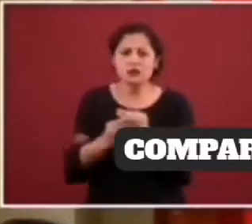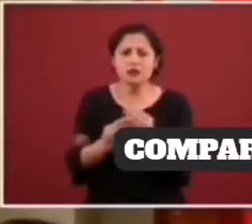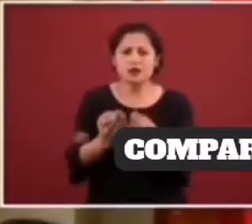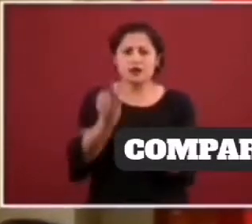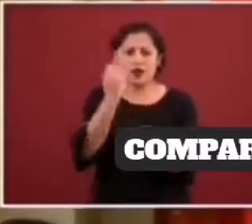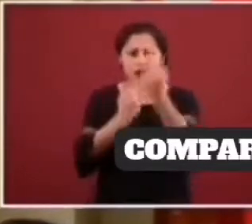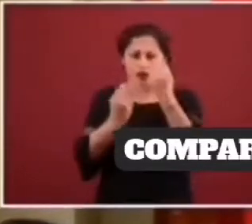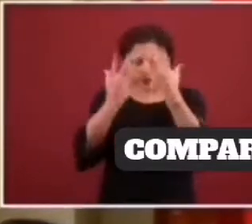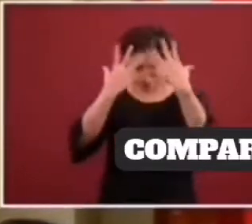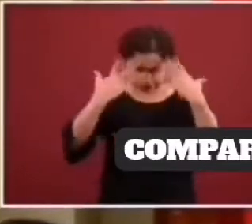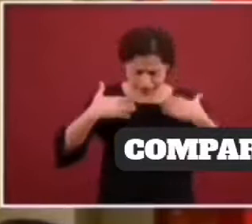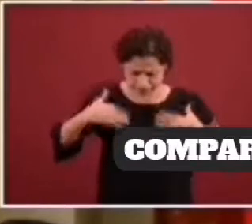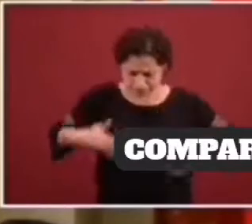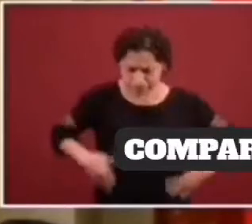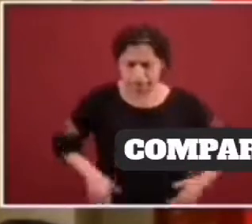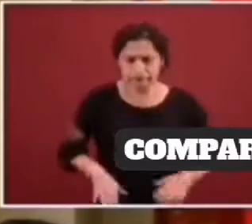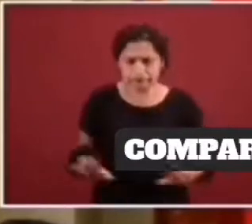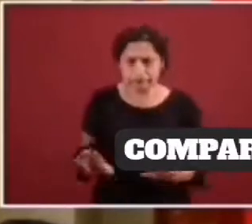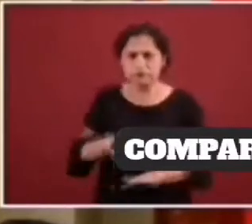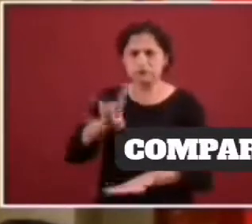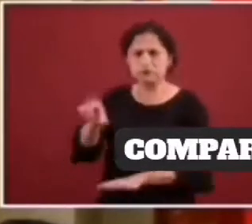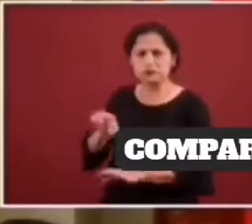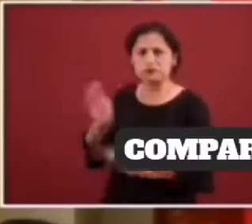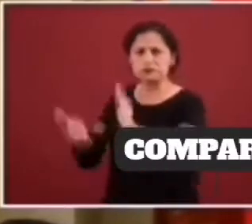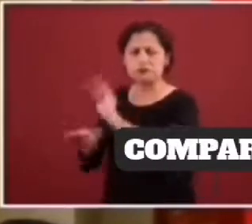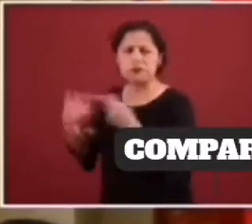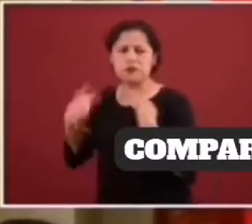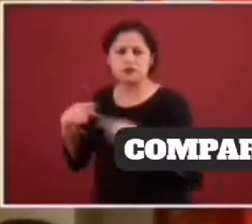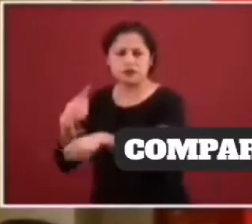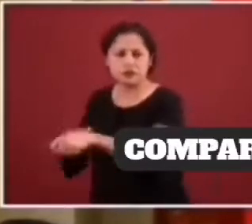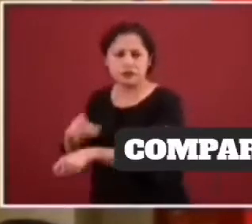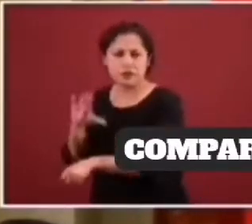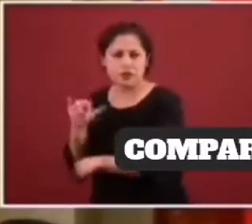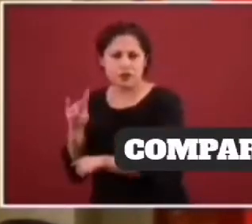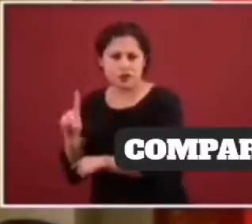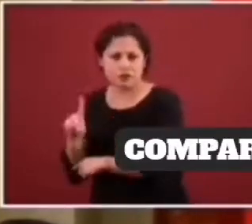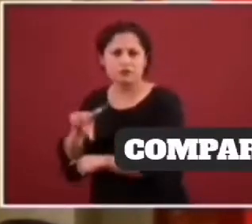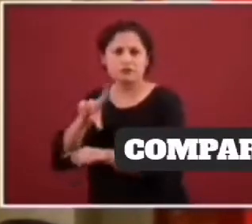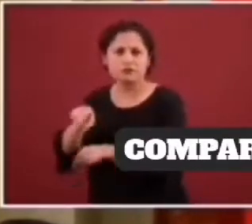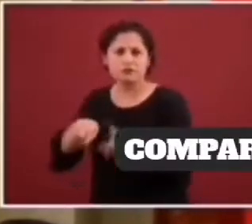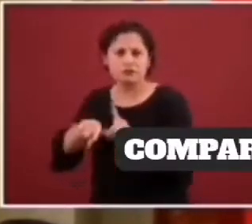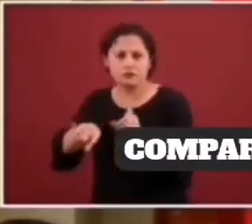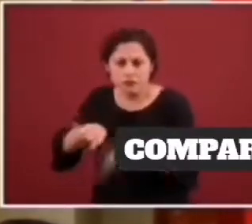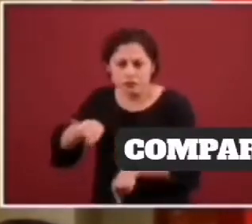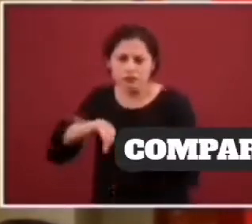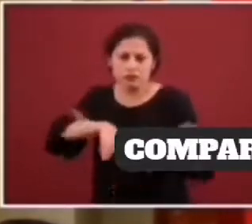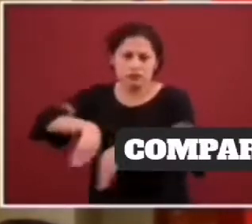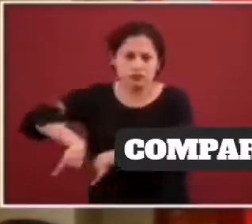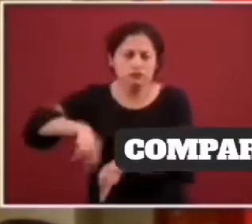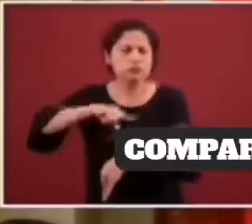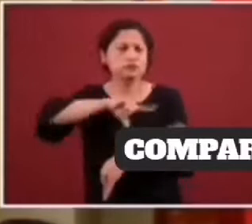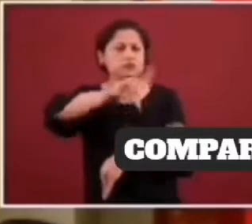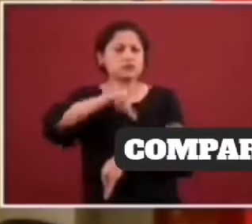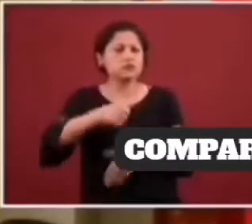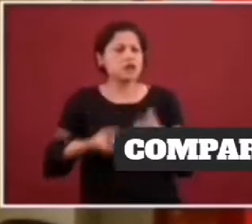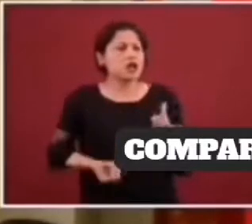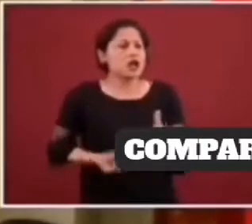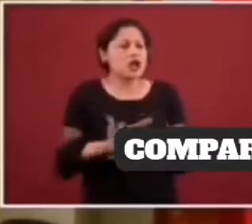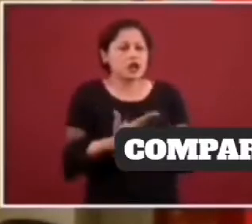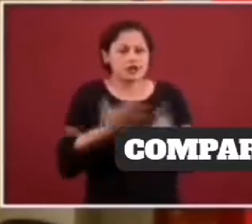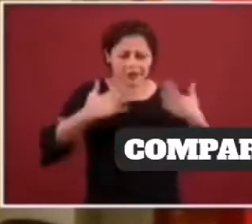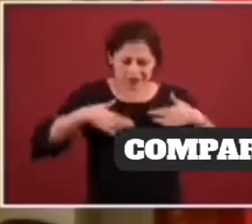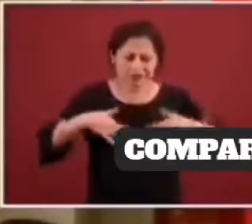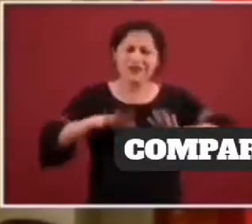si ustedes ven a una enfermera, un enfermero o a cualquier personal de salud fuera, en la calle, tengan la